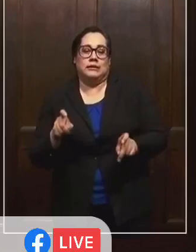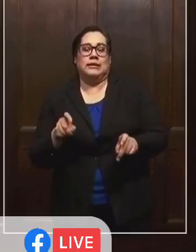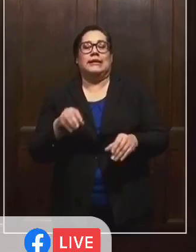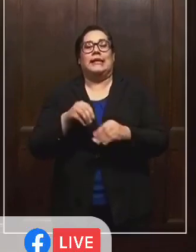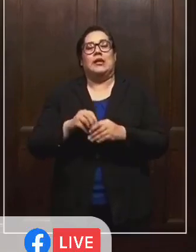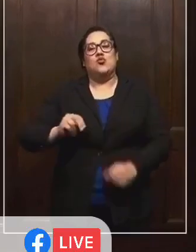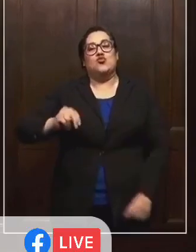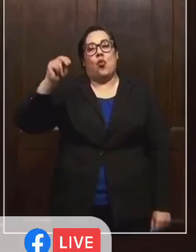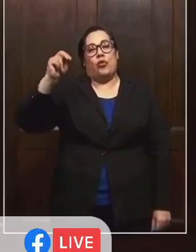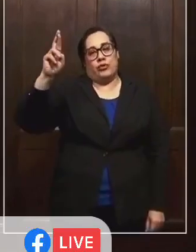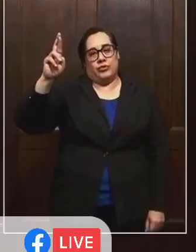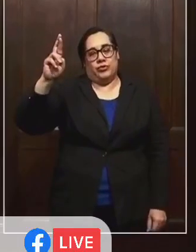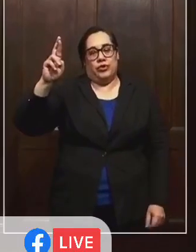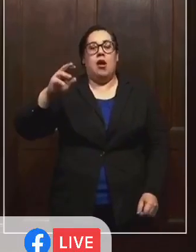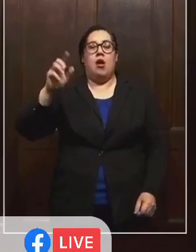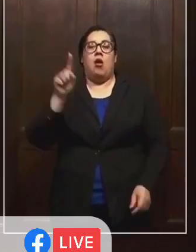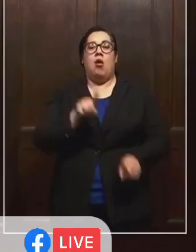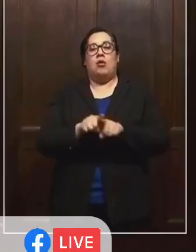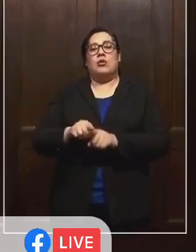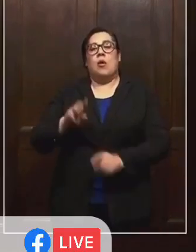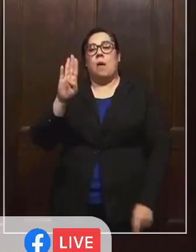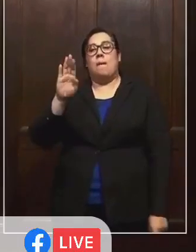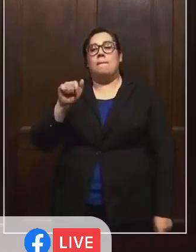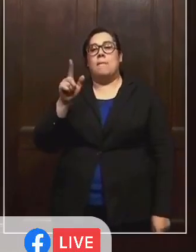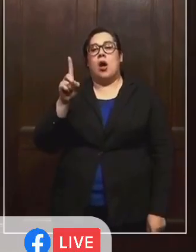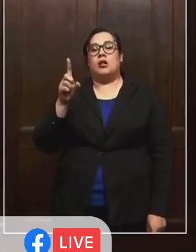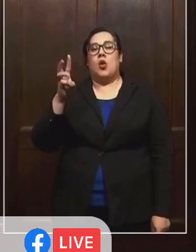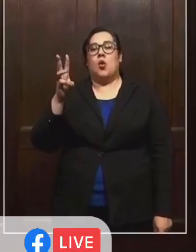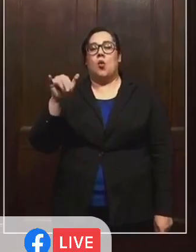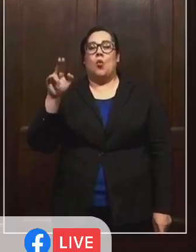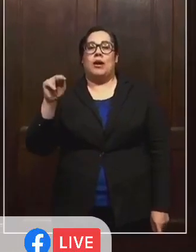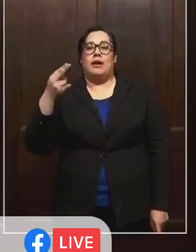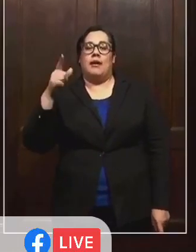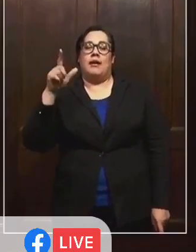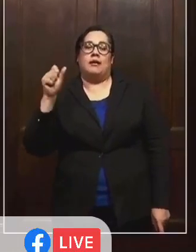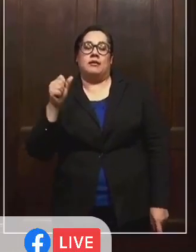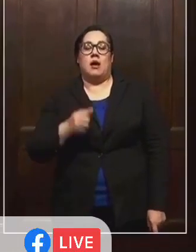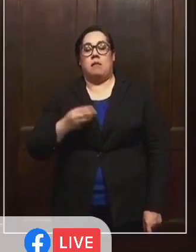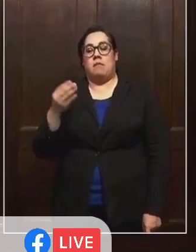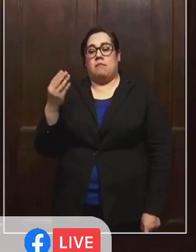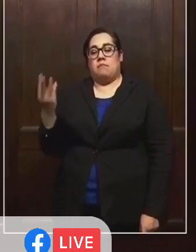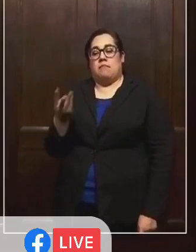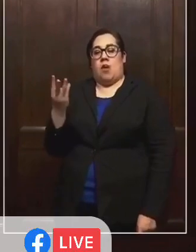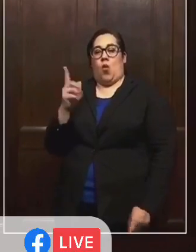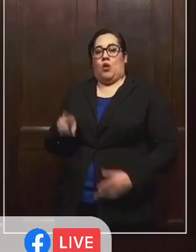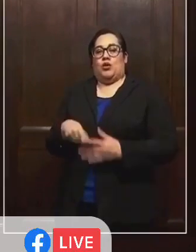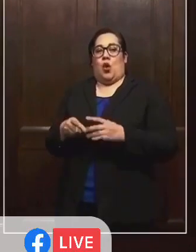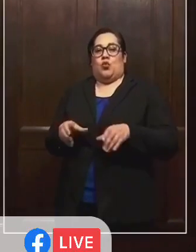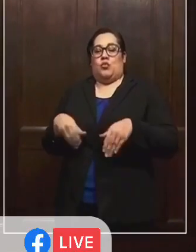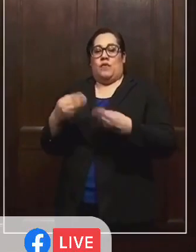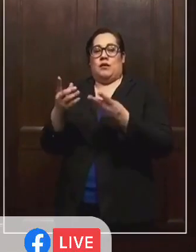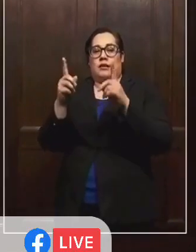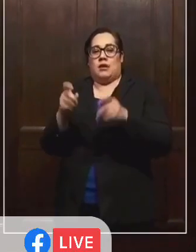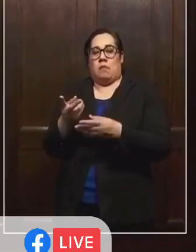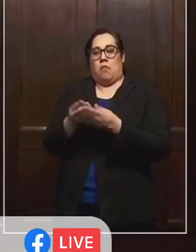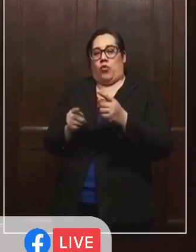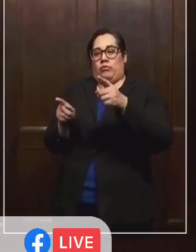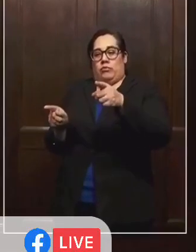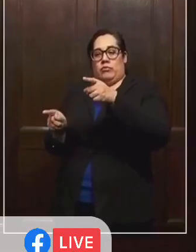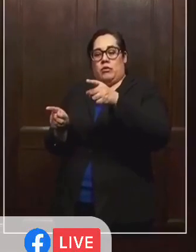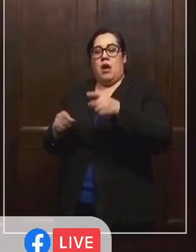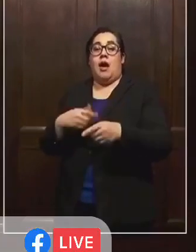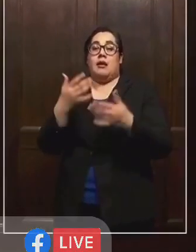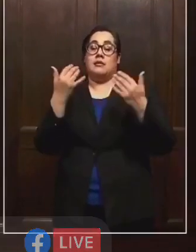en Northridge y Baldwin Hills. El miércoles empiezan haciendo pruebas en los dos sitios y ahora